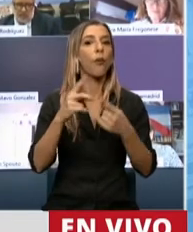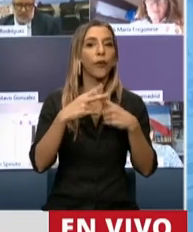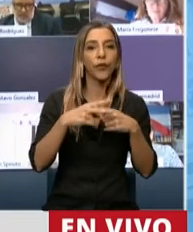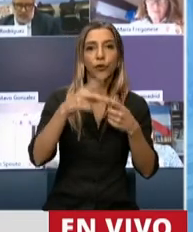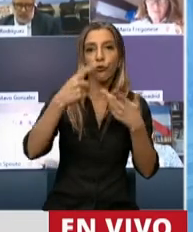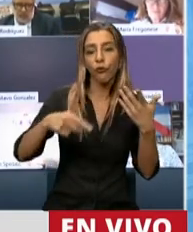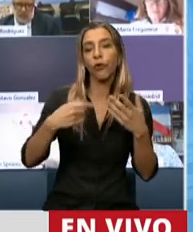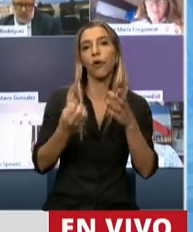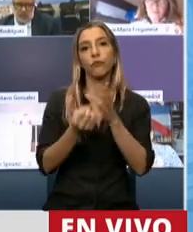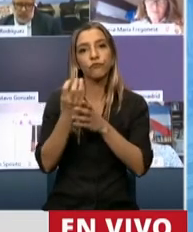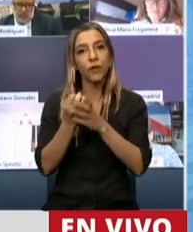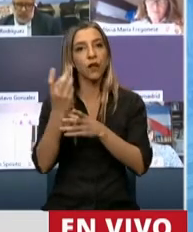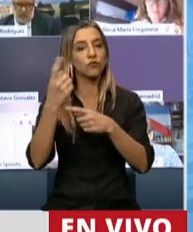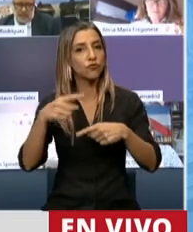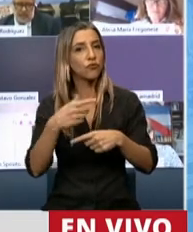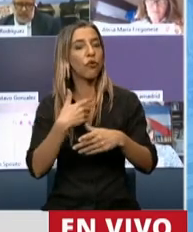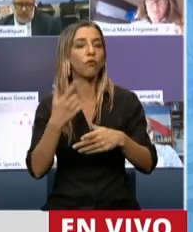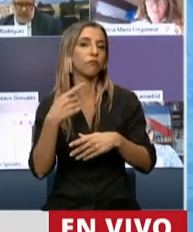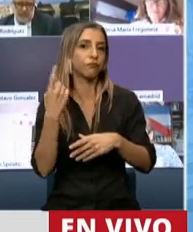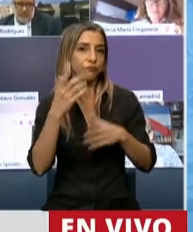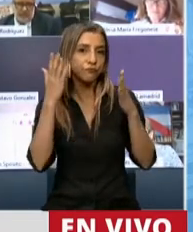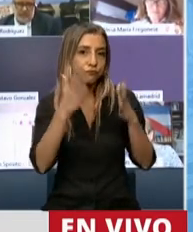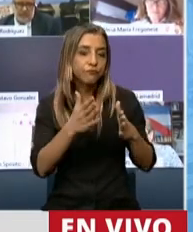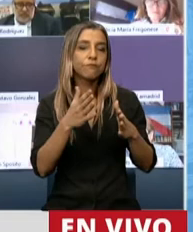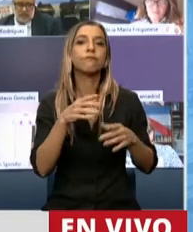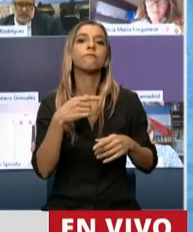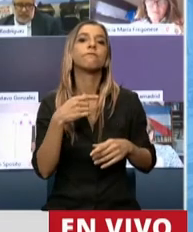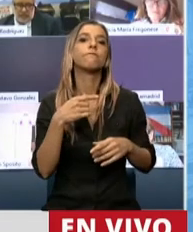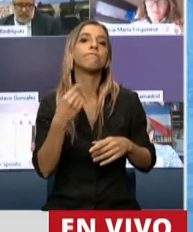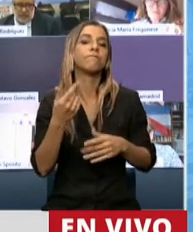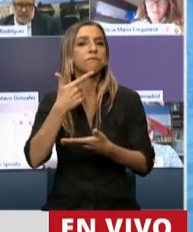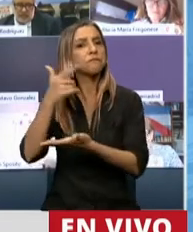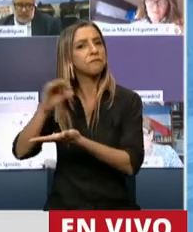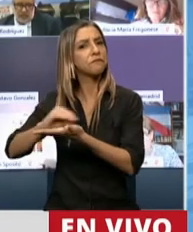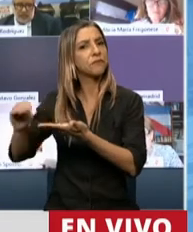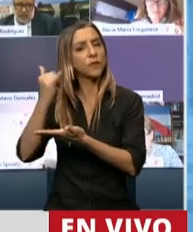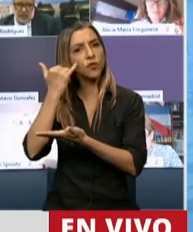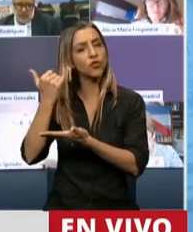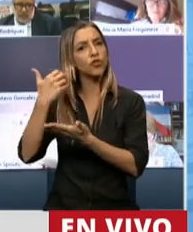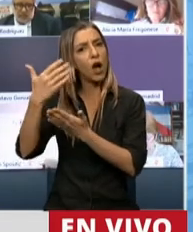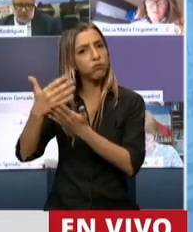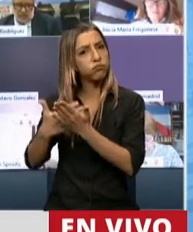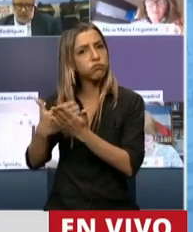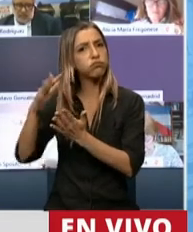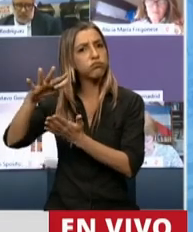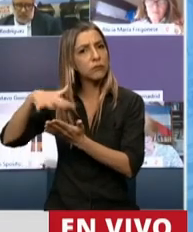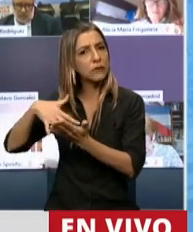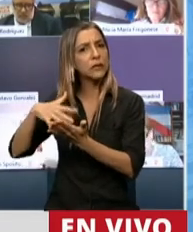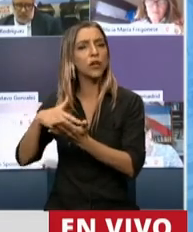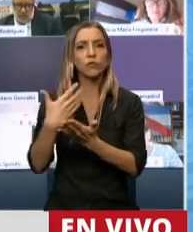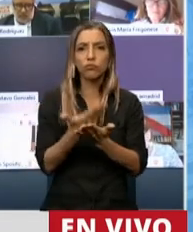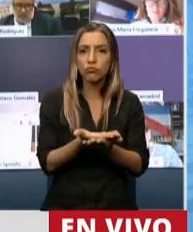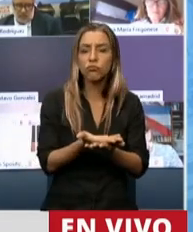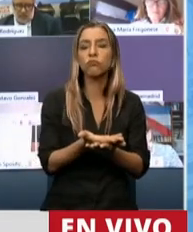el cual viene con algunas modificaciones del Senado y entre las más importantes podemos decir que es el acceso y la permanencia